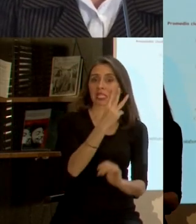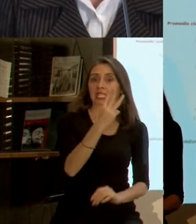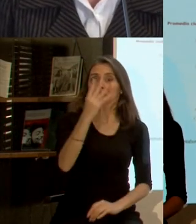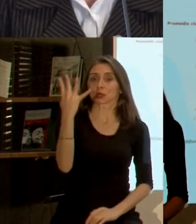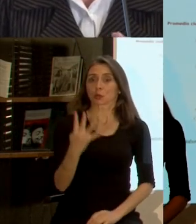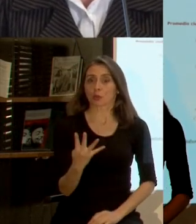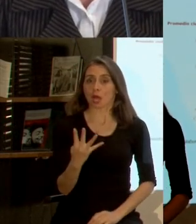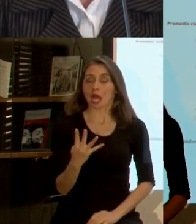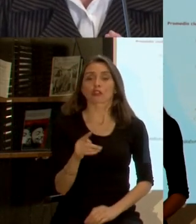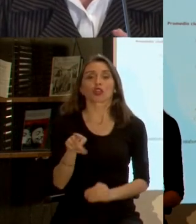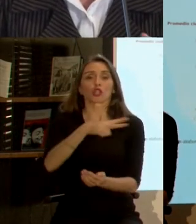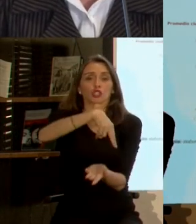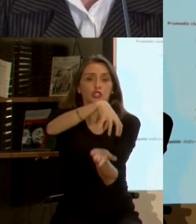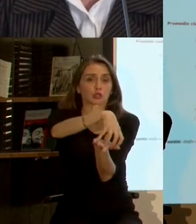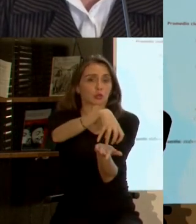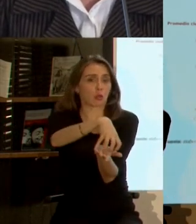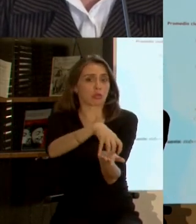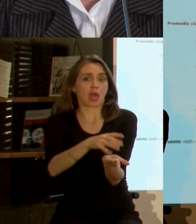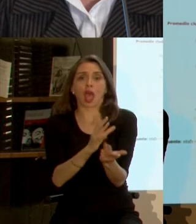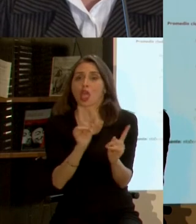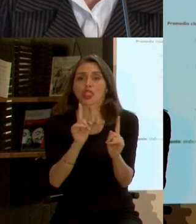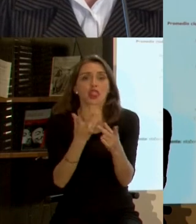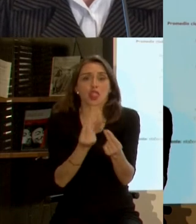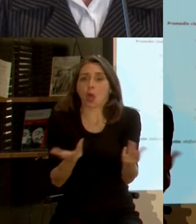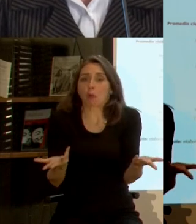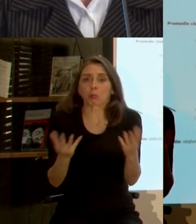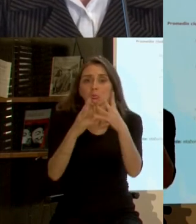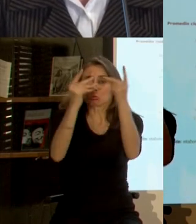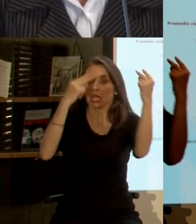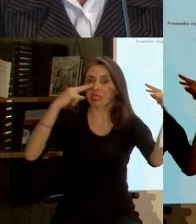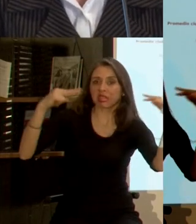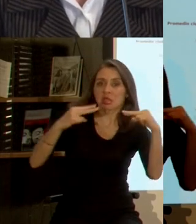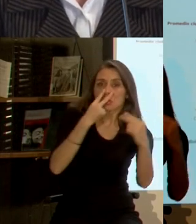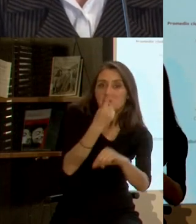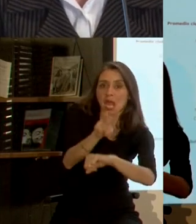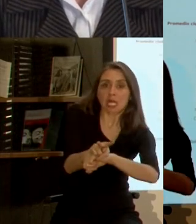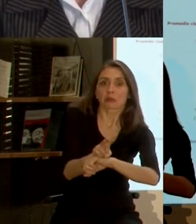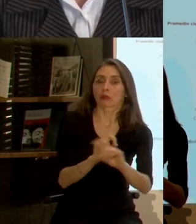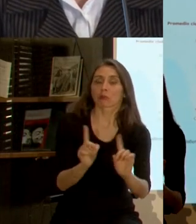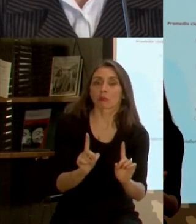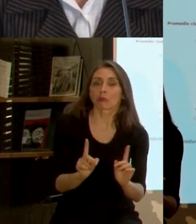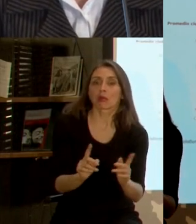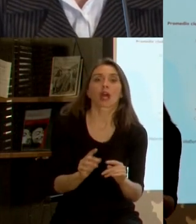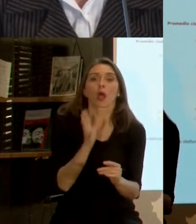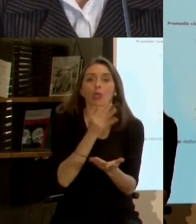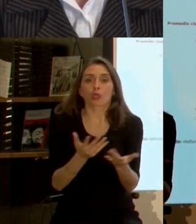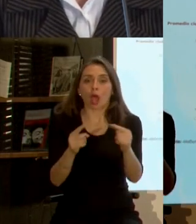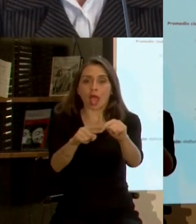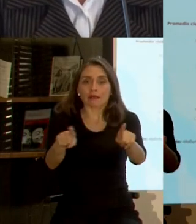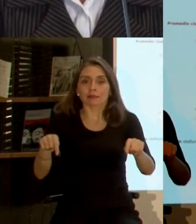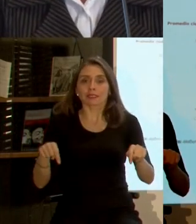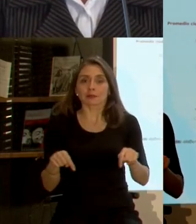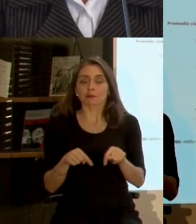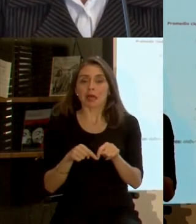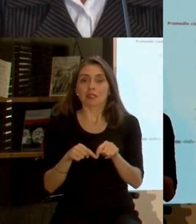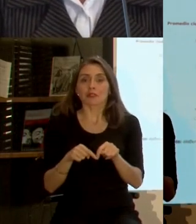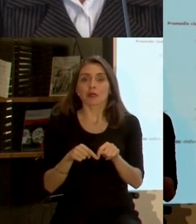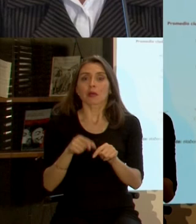partes consideraban que en sus ciudades no había transparencia y tampoco había espacios de